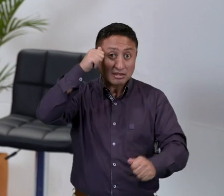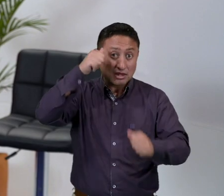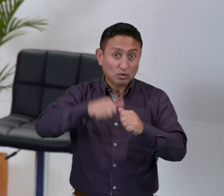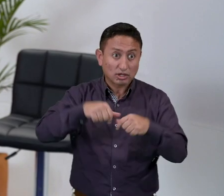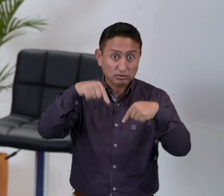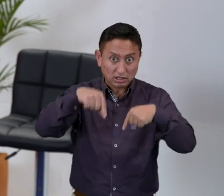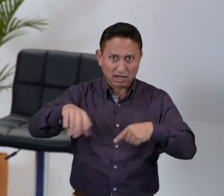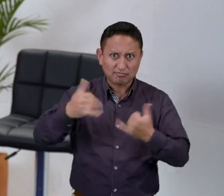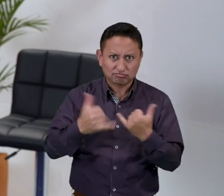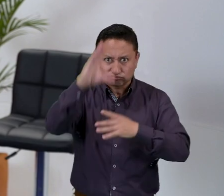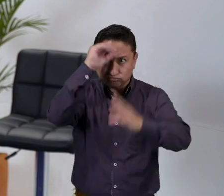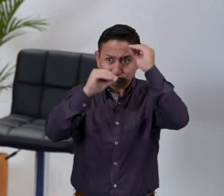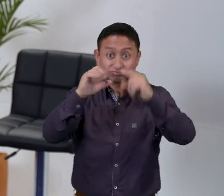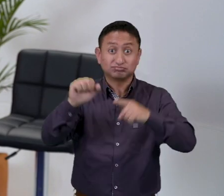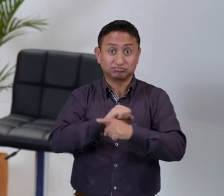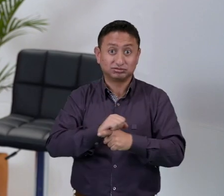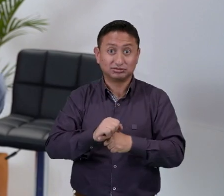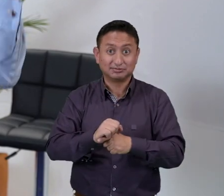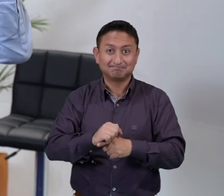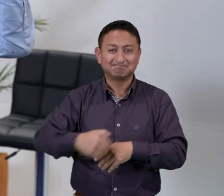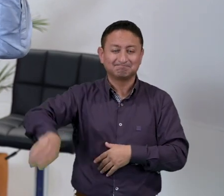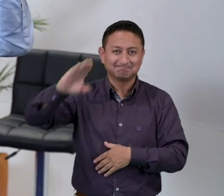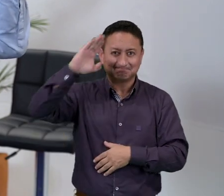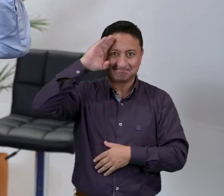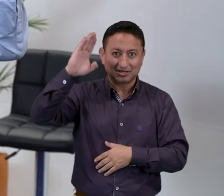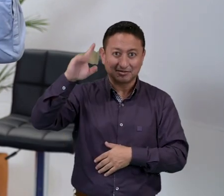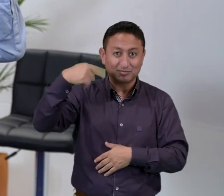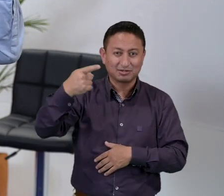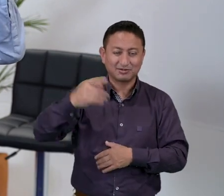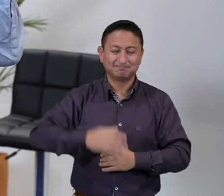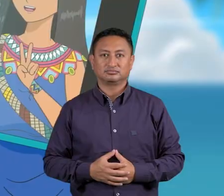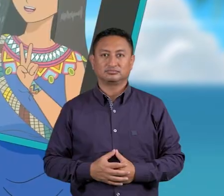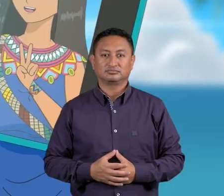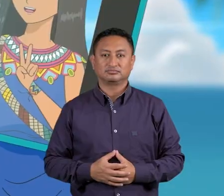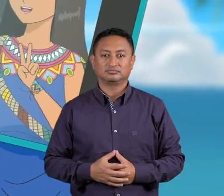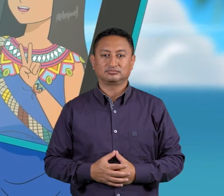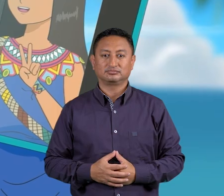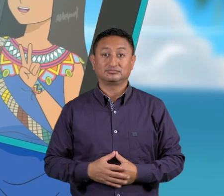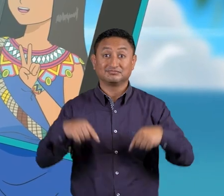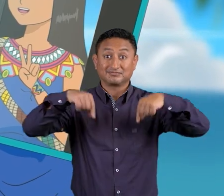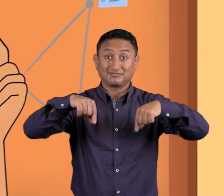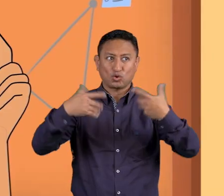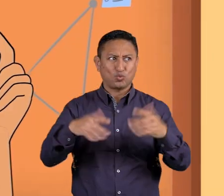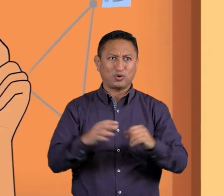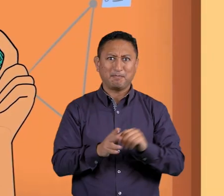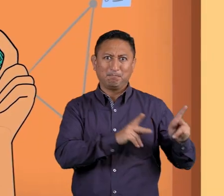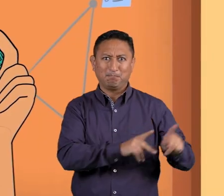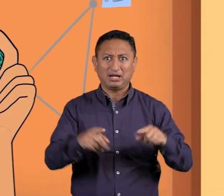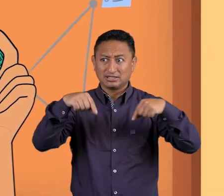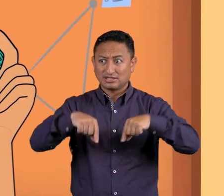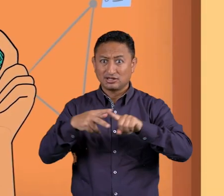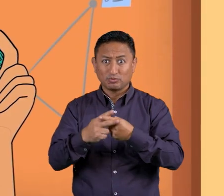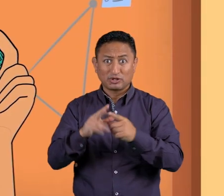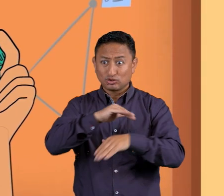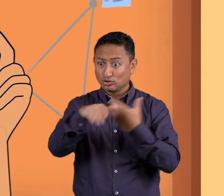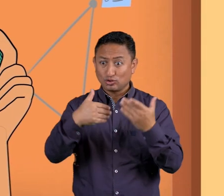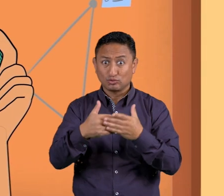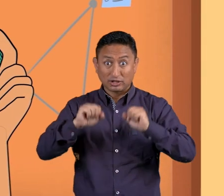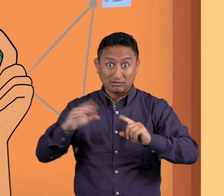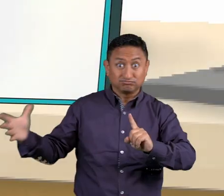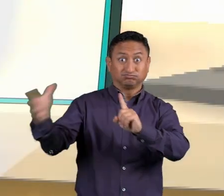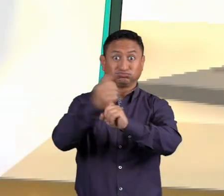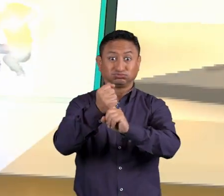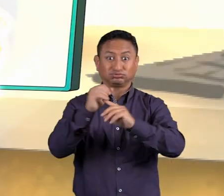Recuerden poner en práctica todo lo aprendido. Nos vemos en la próxima clase. Tenemos grandes planes y las herramientas para